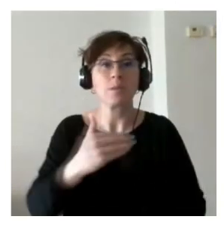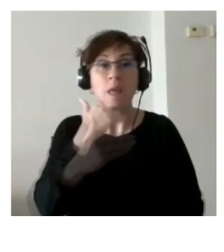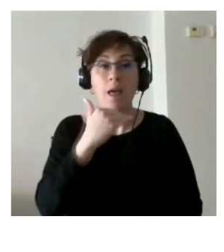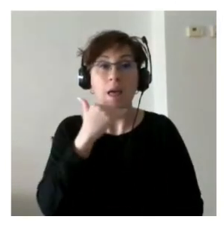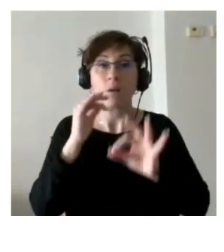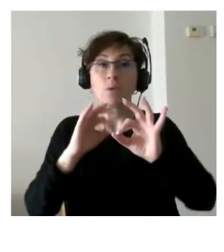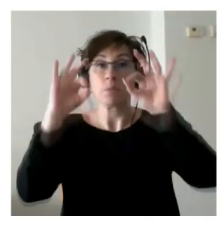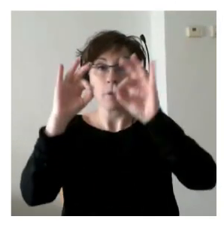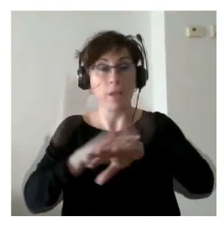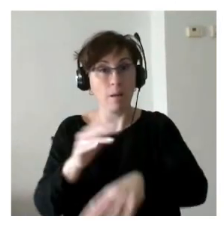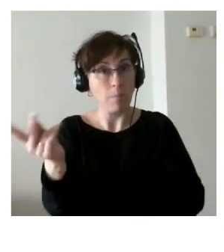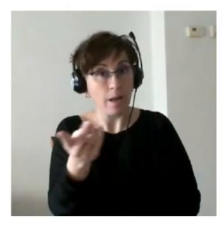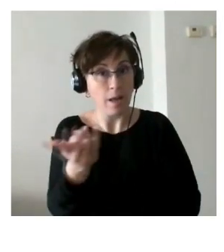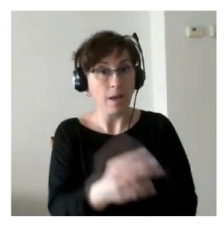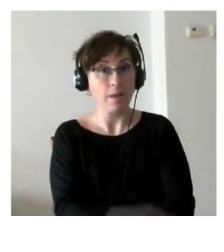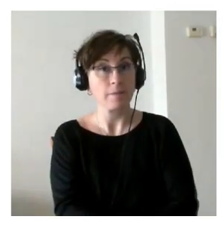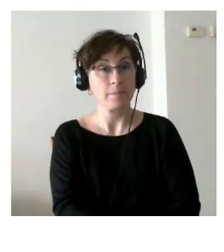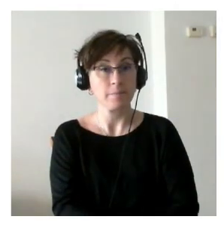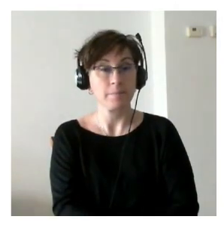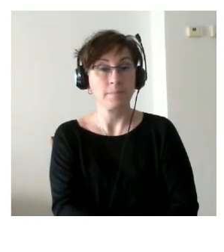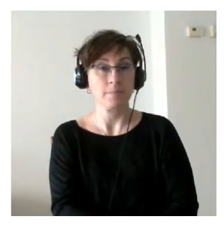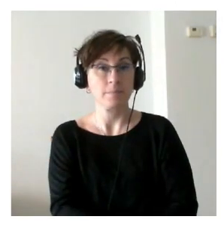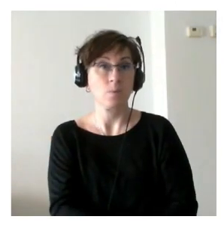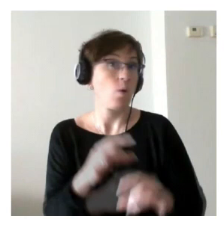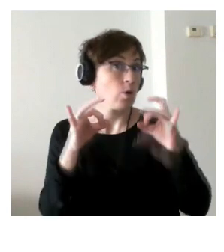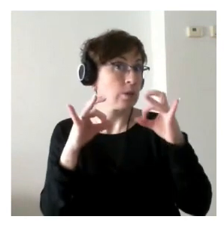Charo y Miguel Ángel o en el chat